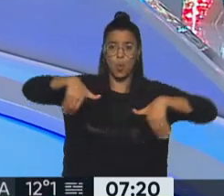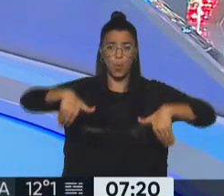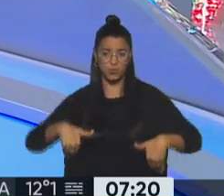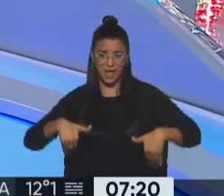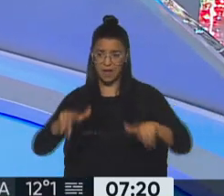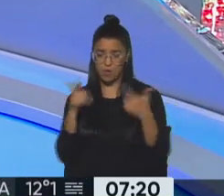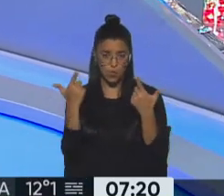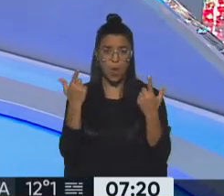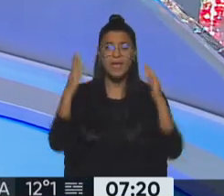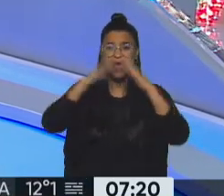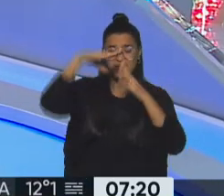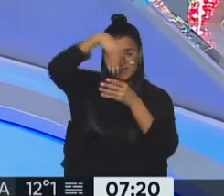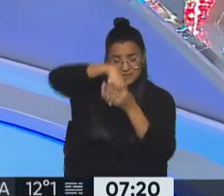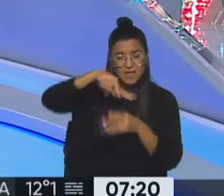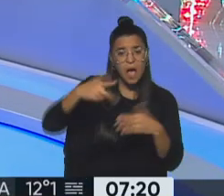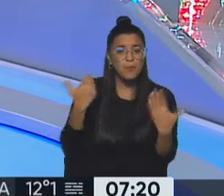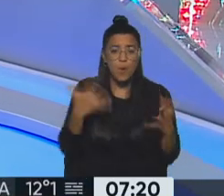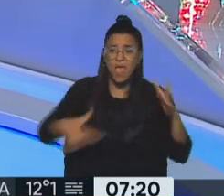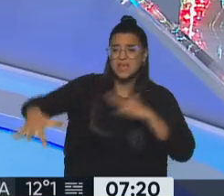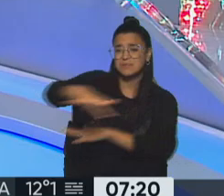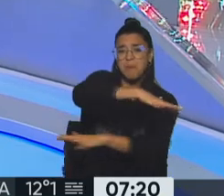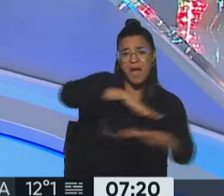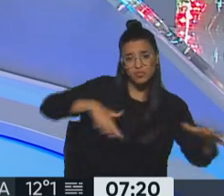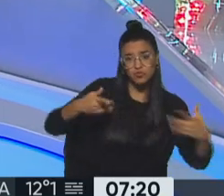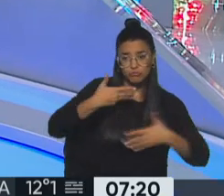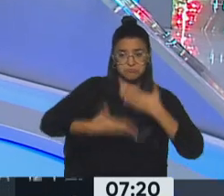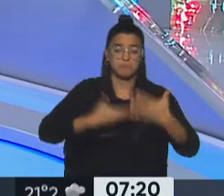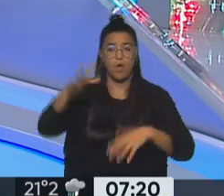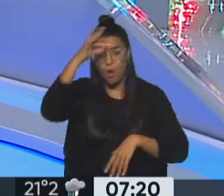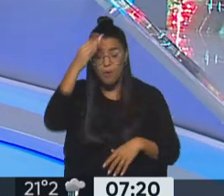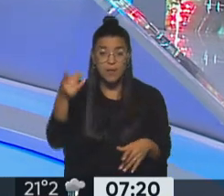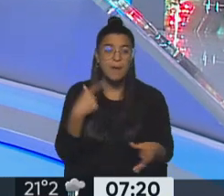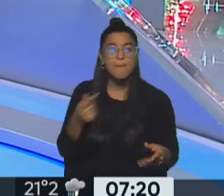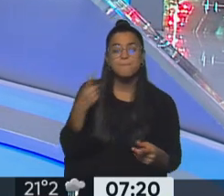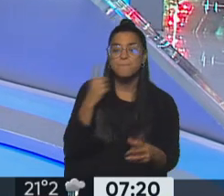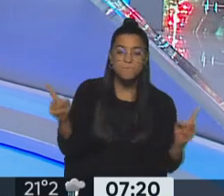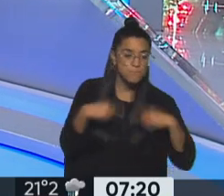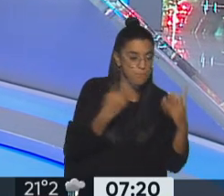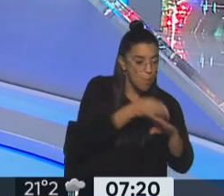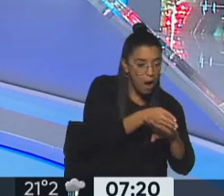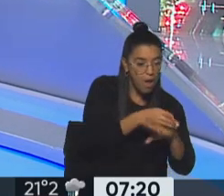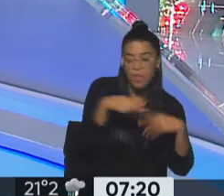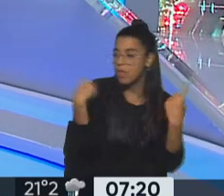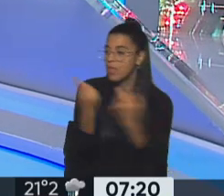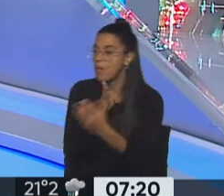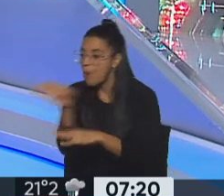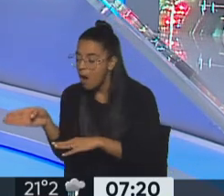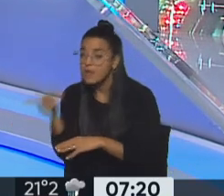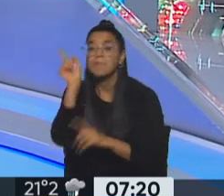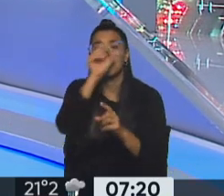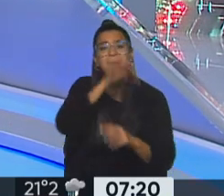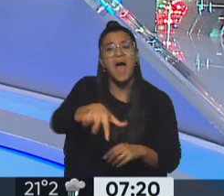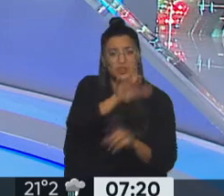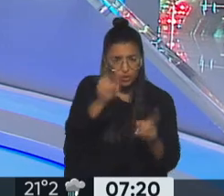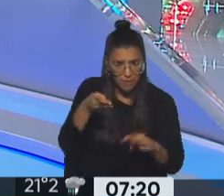dentro de una casa y con un gran aprovechamiento del espacio es que se va desarrollando la obra y uno se va moviendo de un ambiente a otro, incluido un patio también,